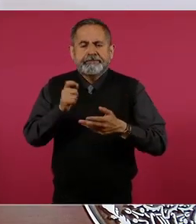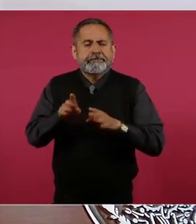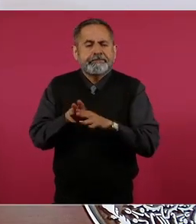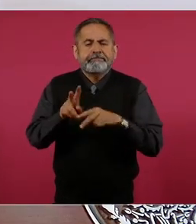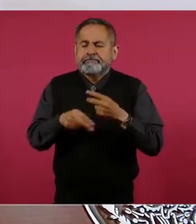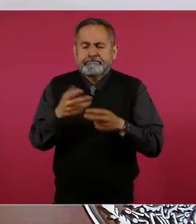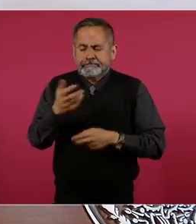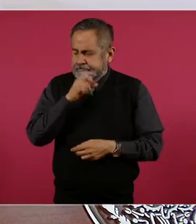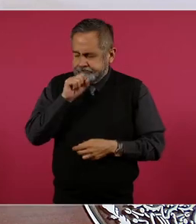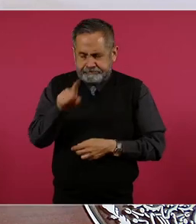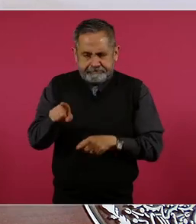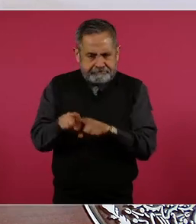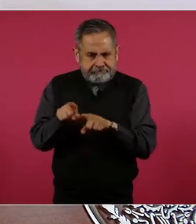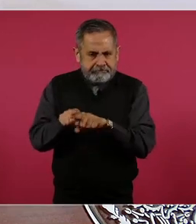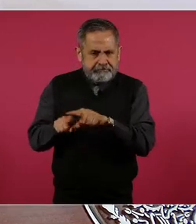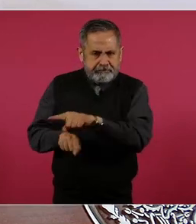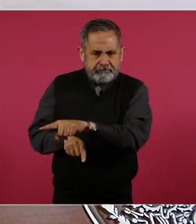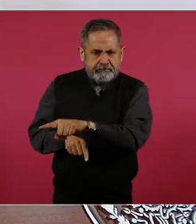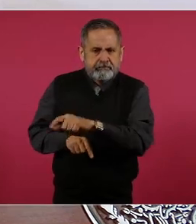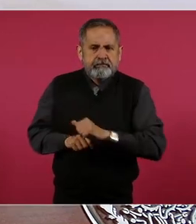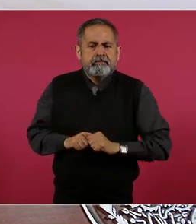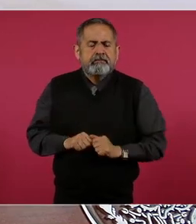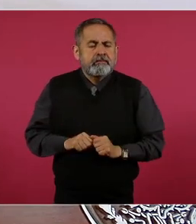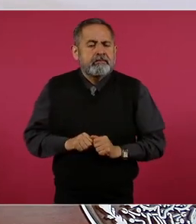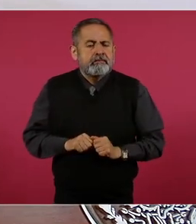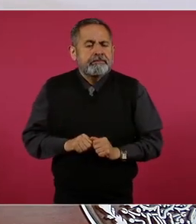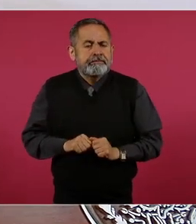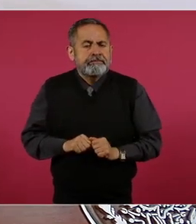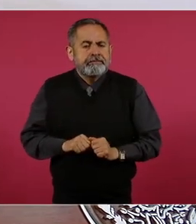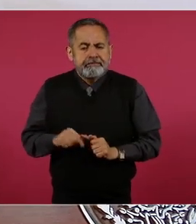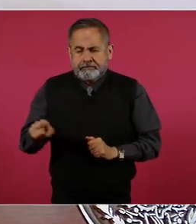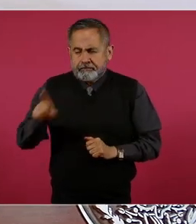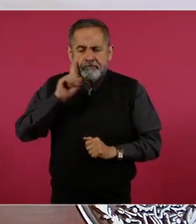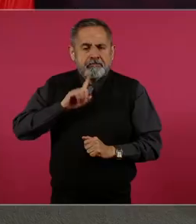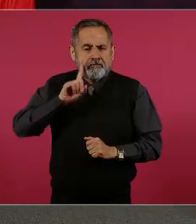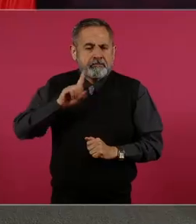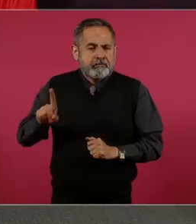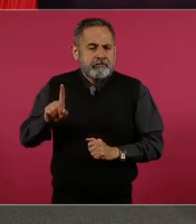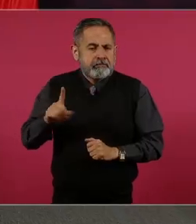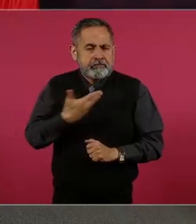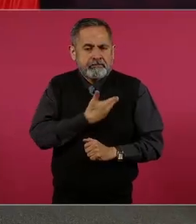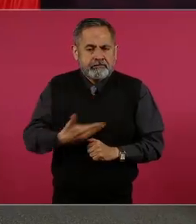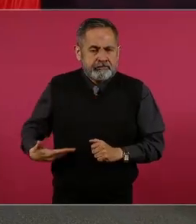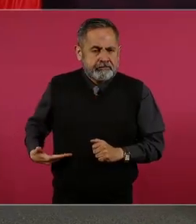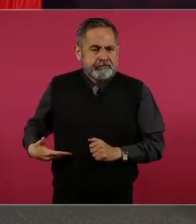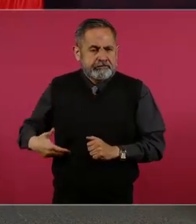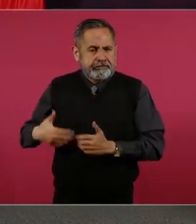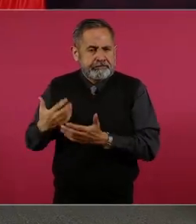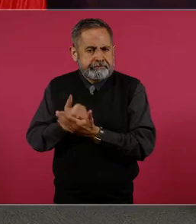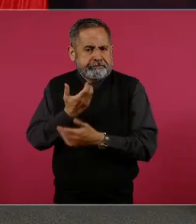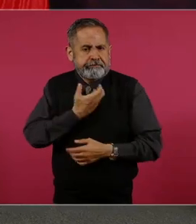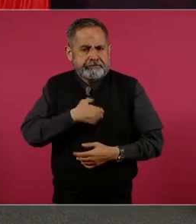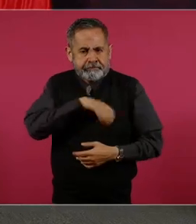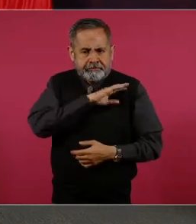la presidenta electa